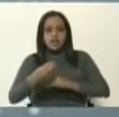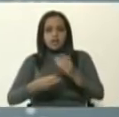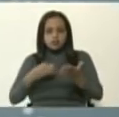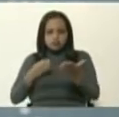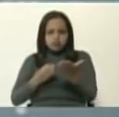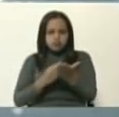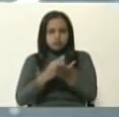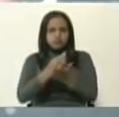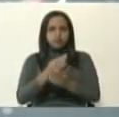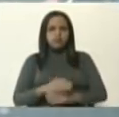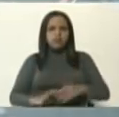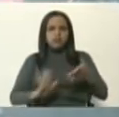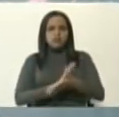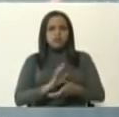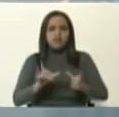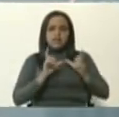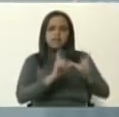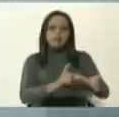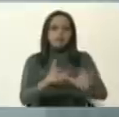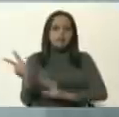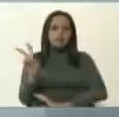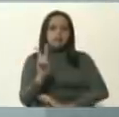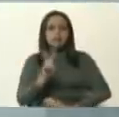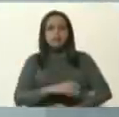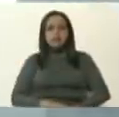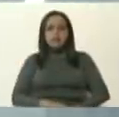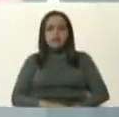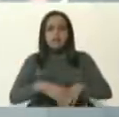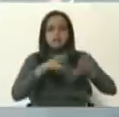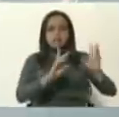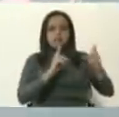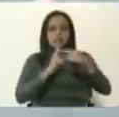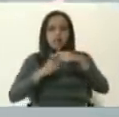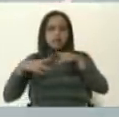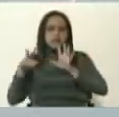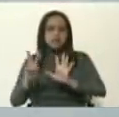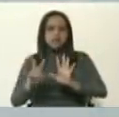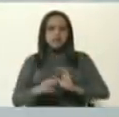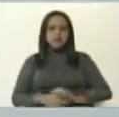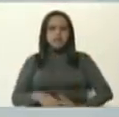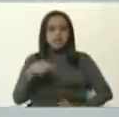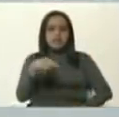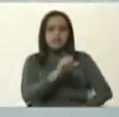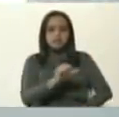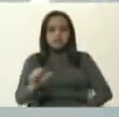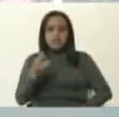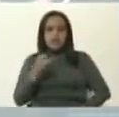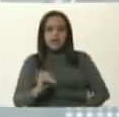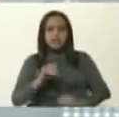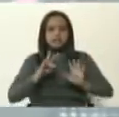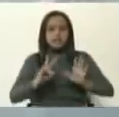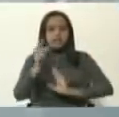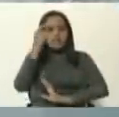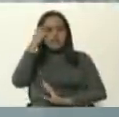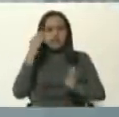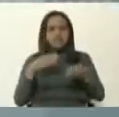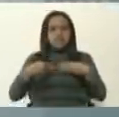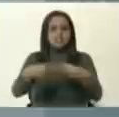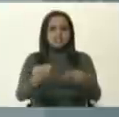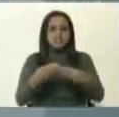del esquema venezolano, tú sabes, del 7 más 7, donde esta semana estamos en siete días de